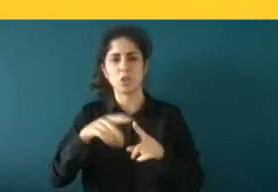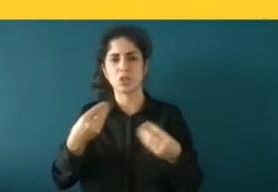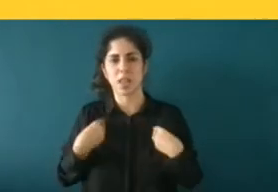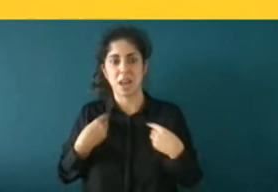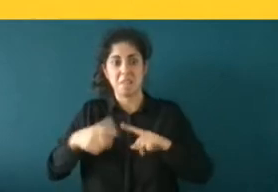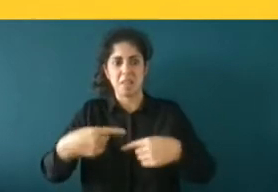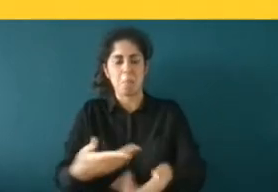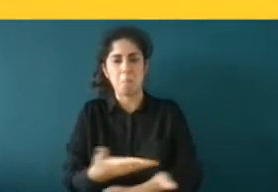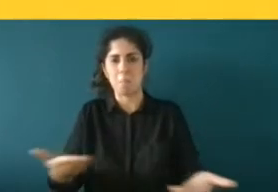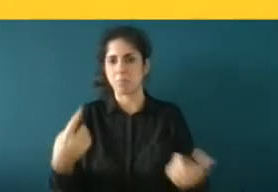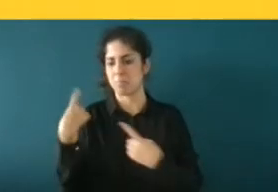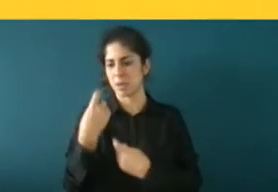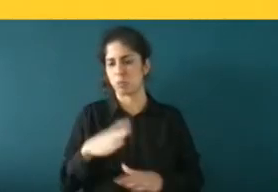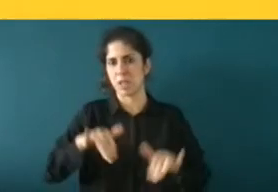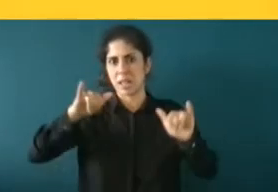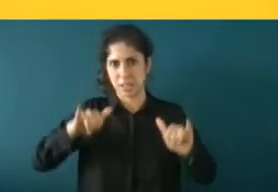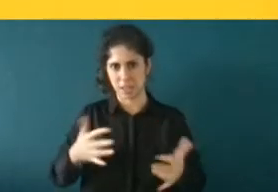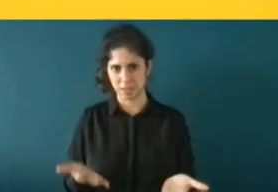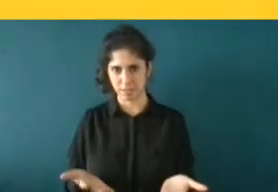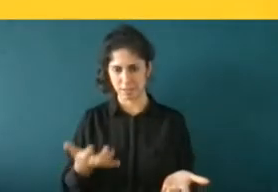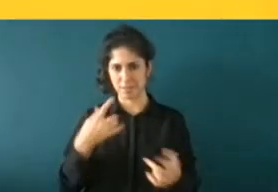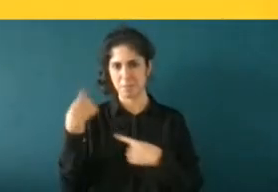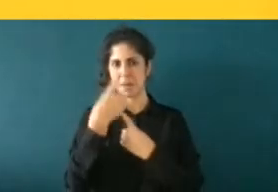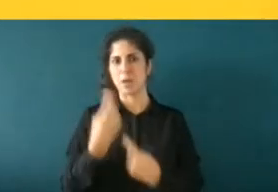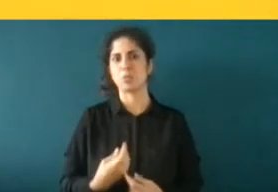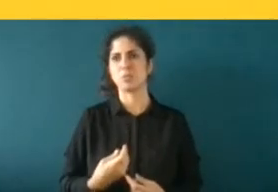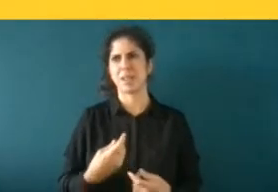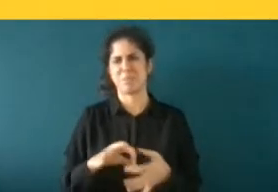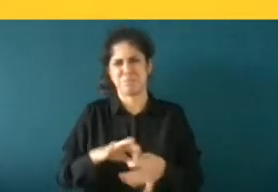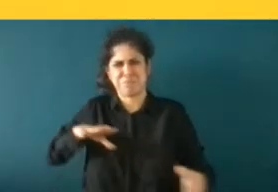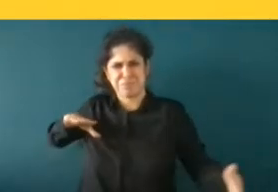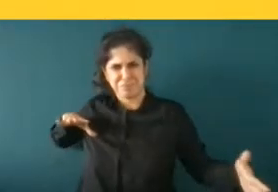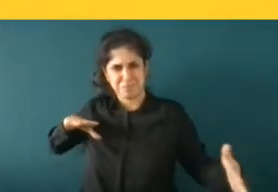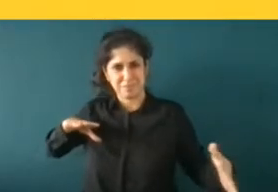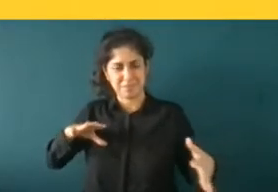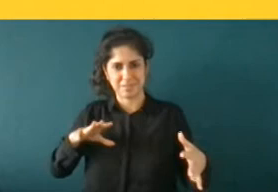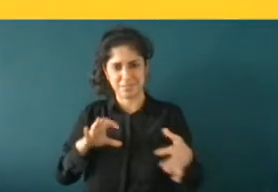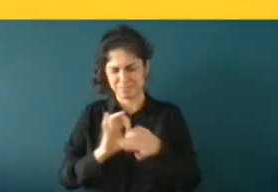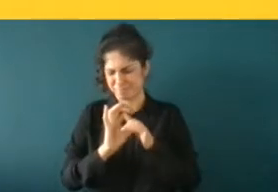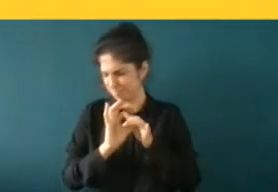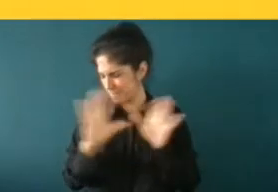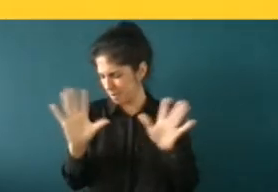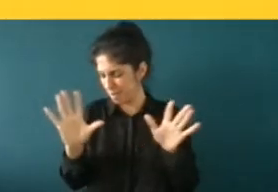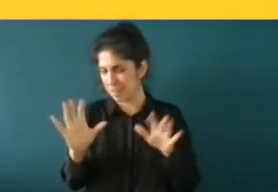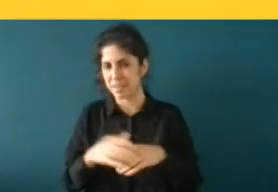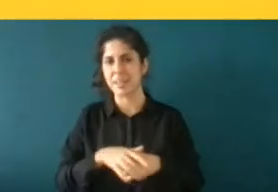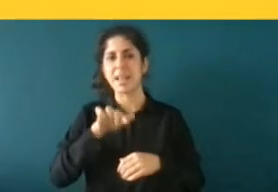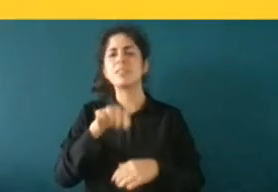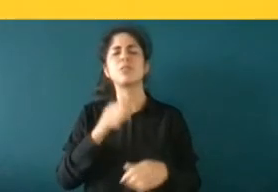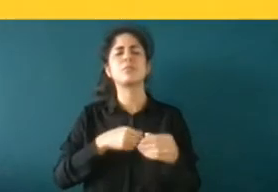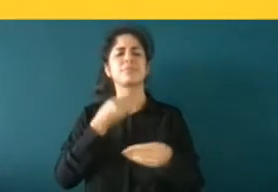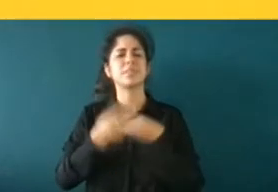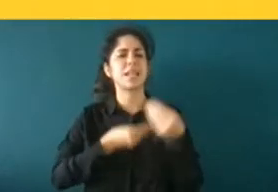quién es o sea preguntas que no vienen a cuento en absoluto pues esto te lo hace España para básicamente